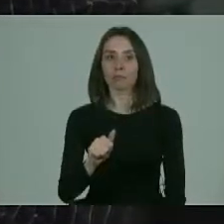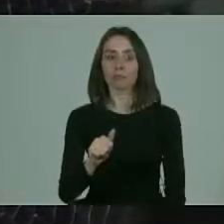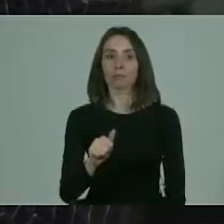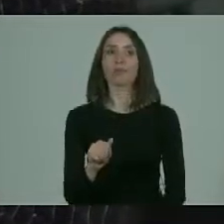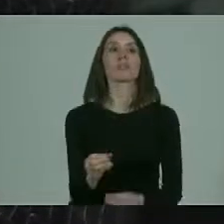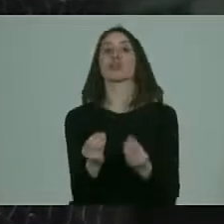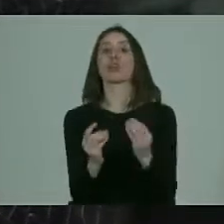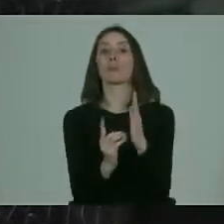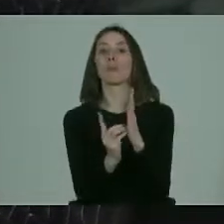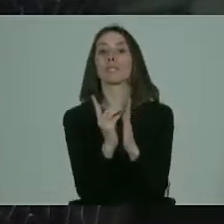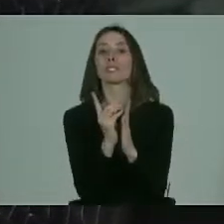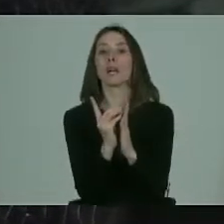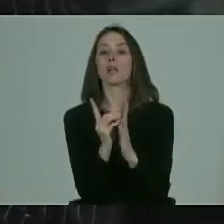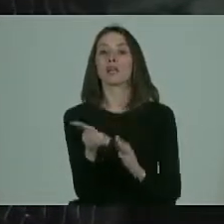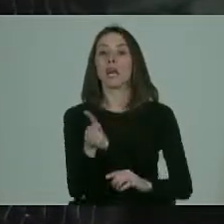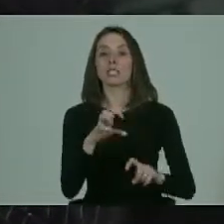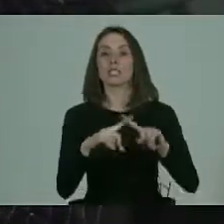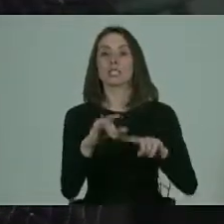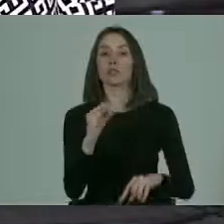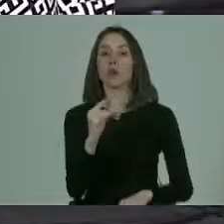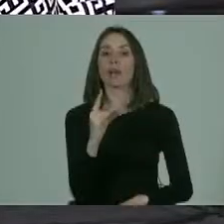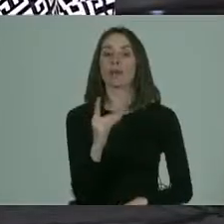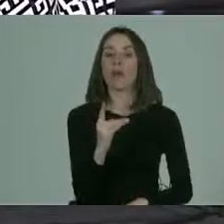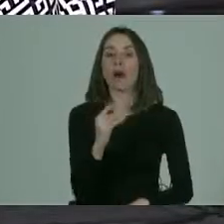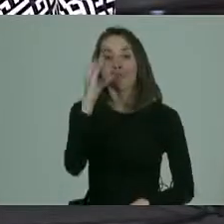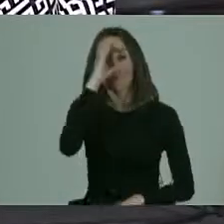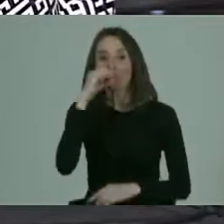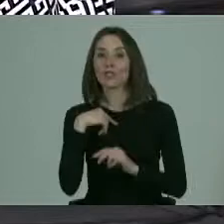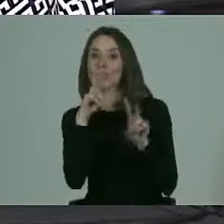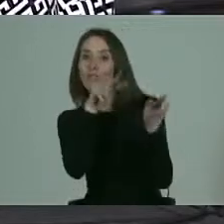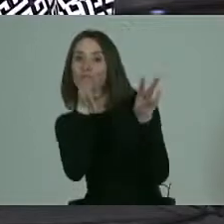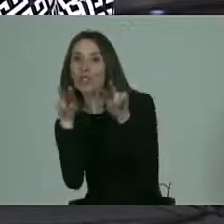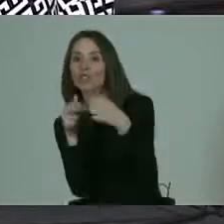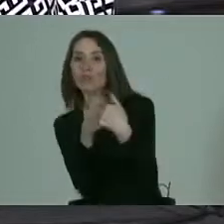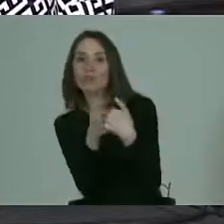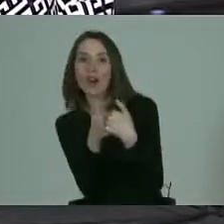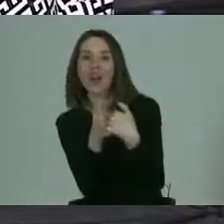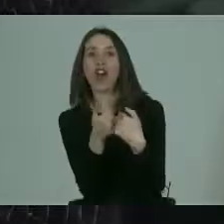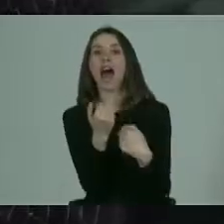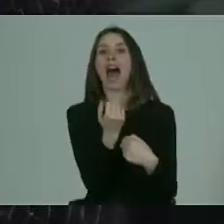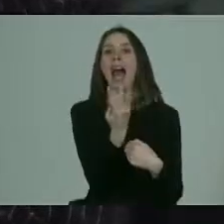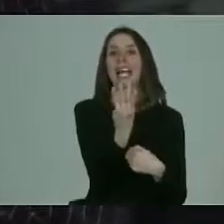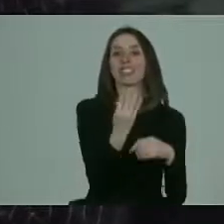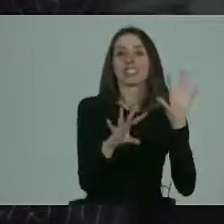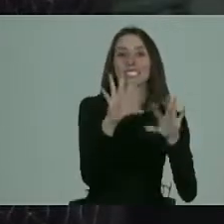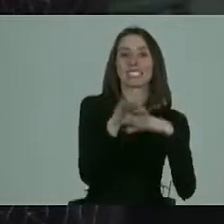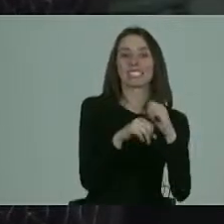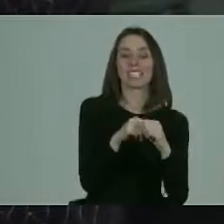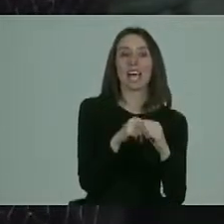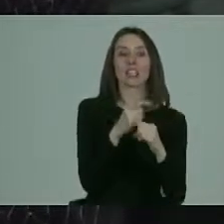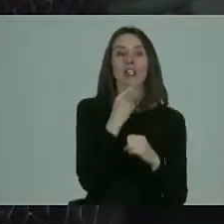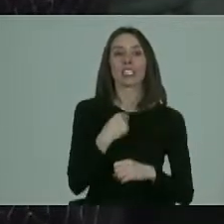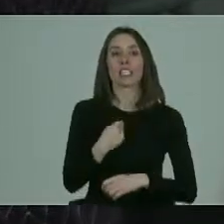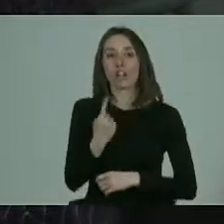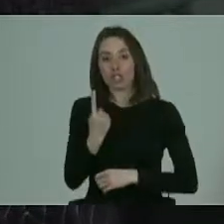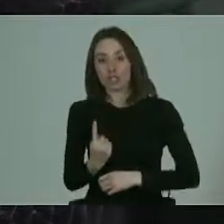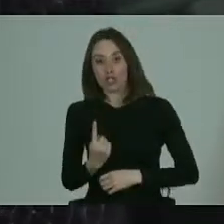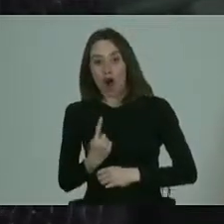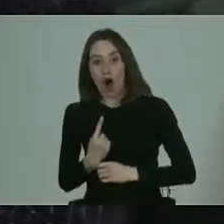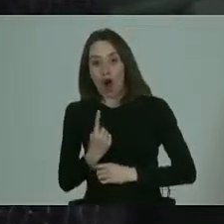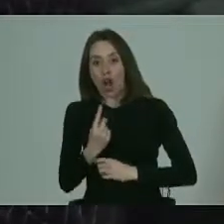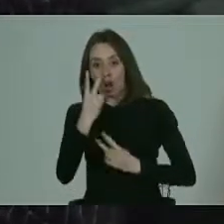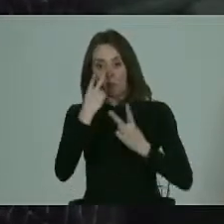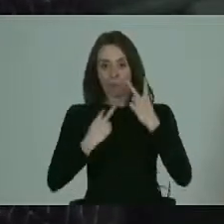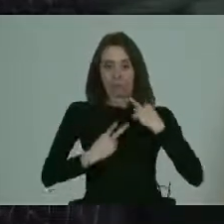¿cómo desarrollan la sexualidad cuando uno está buscando una colola a los 14, 15 años lo que está ahí buscando es tratar de quedarte solo para poder ver cómo